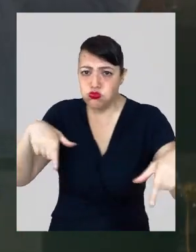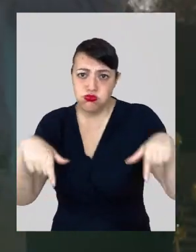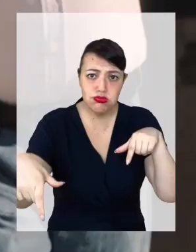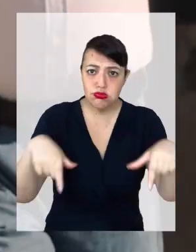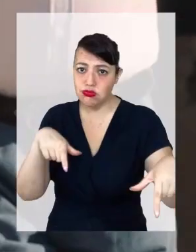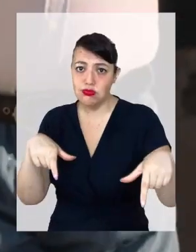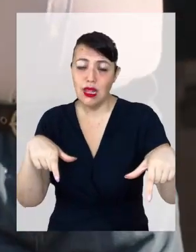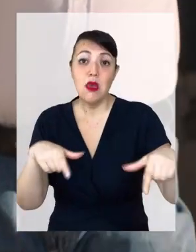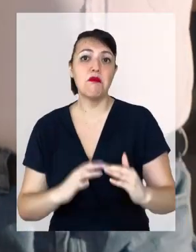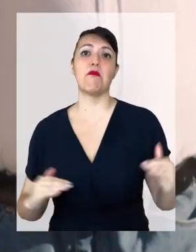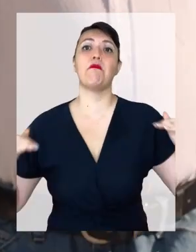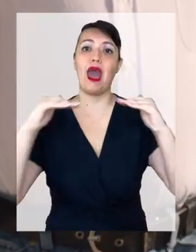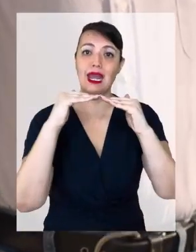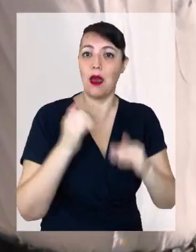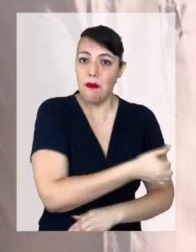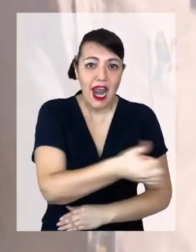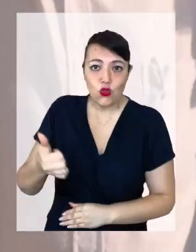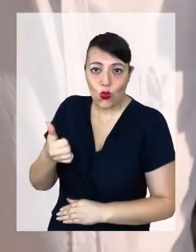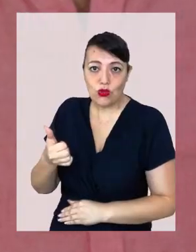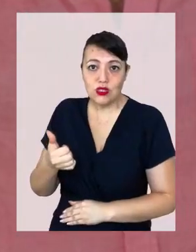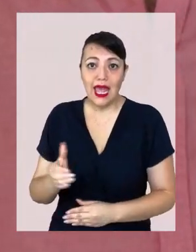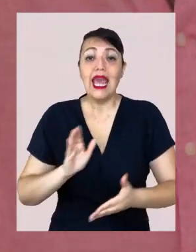sepamos que estamos en una cancha pareja para todos.